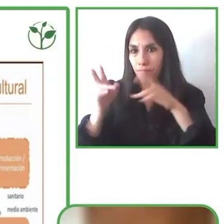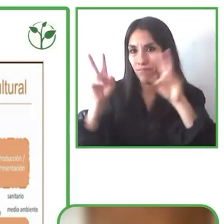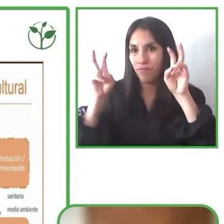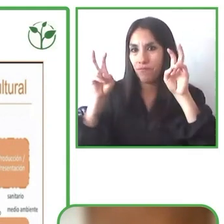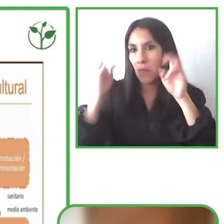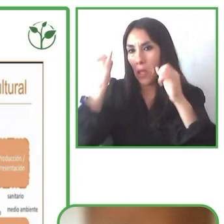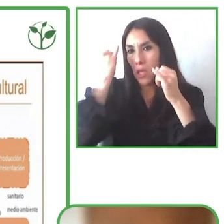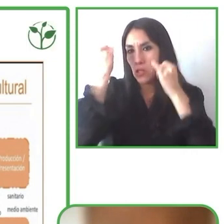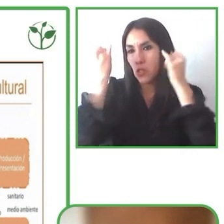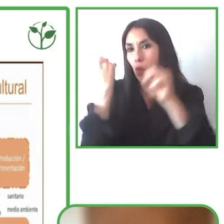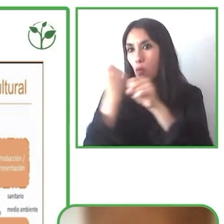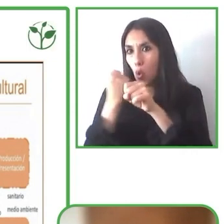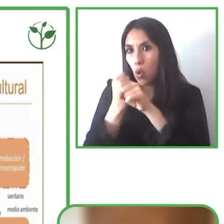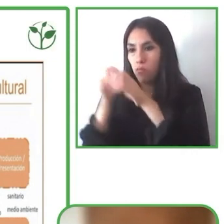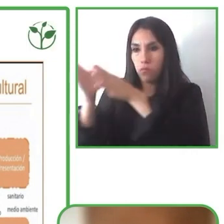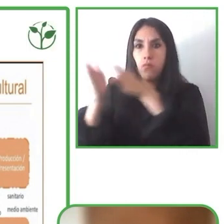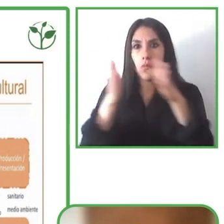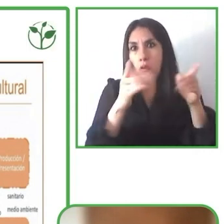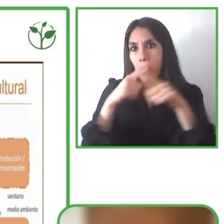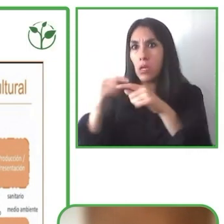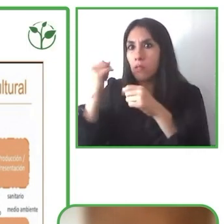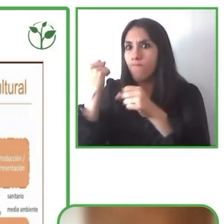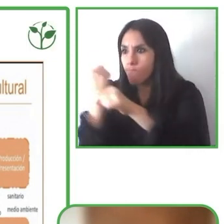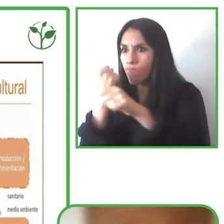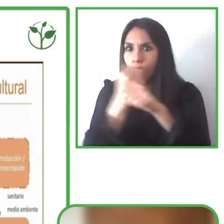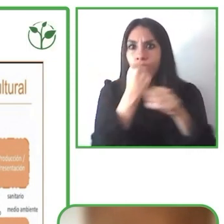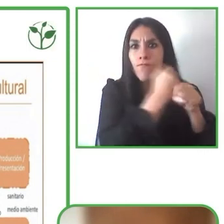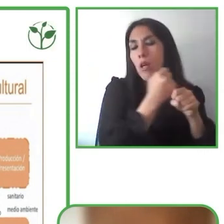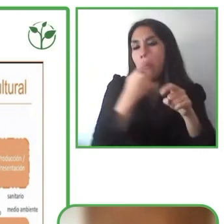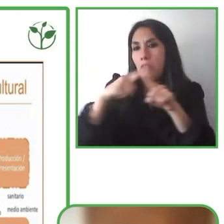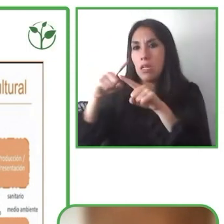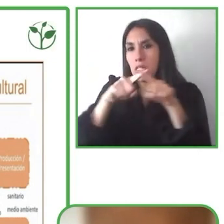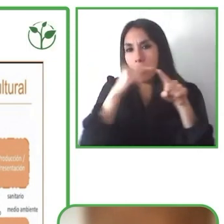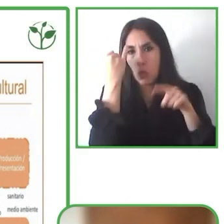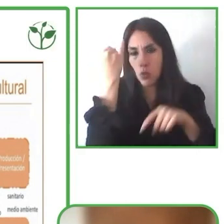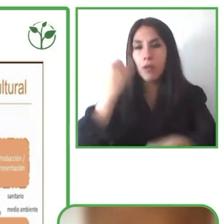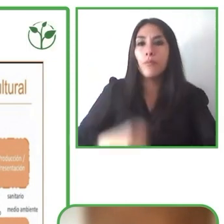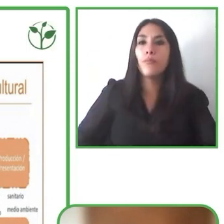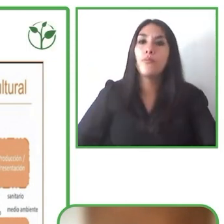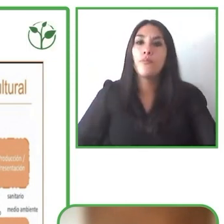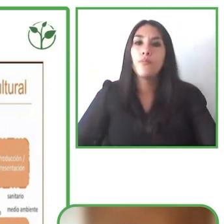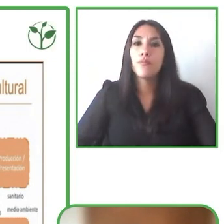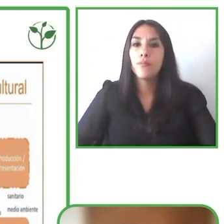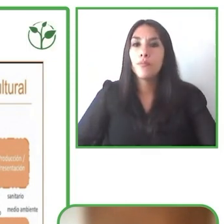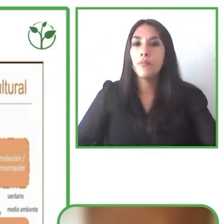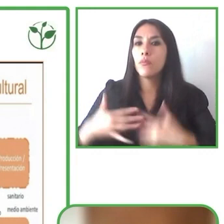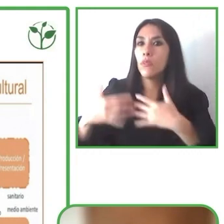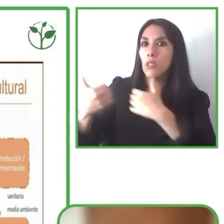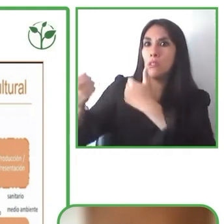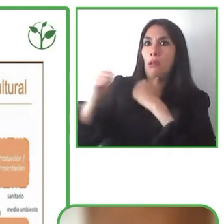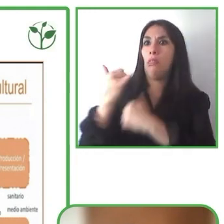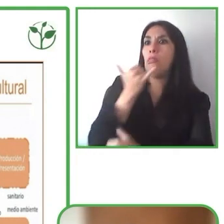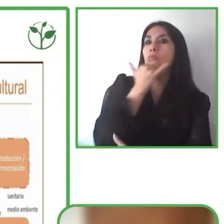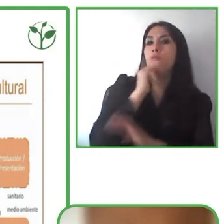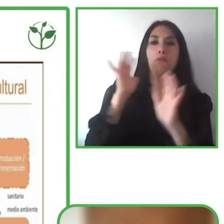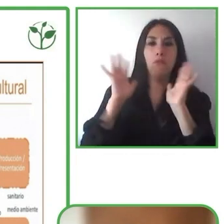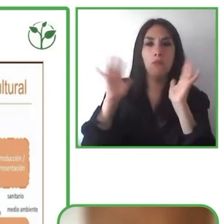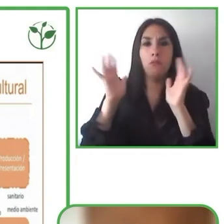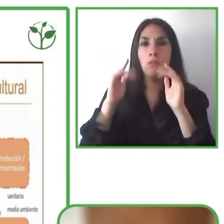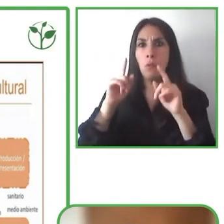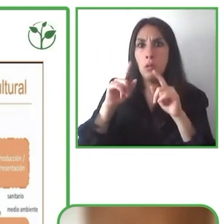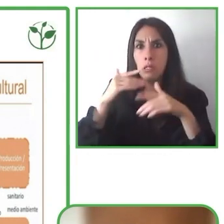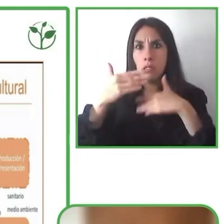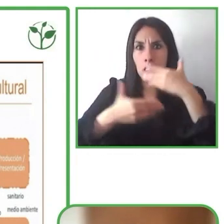nos desafió que nos llevó a negro después del 15 de marzo que tuvimos que seguir cerrar nuestro centro